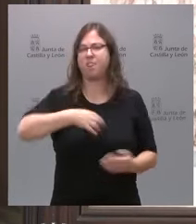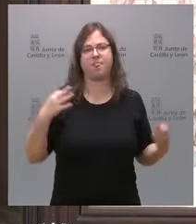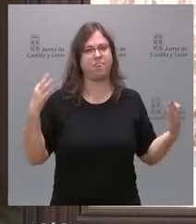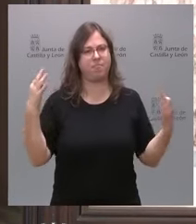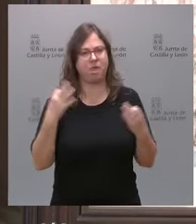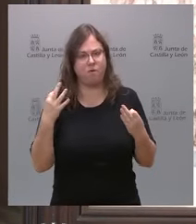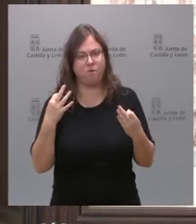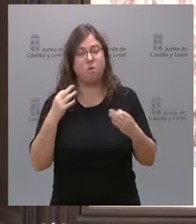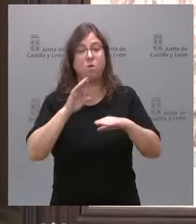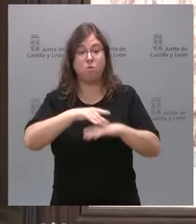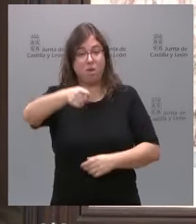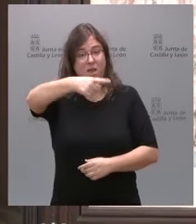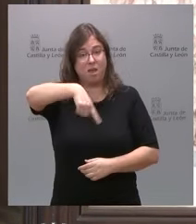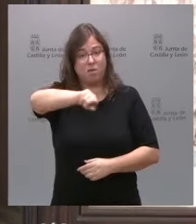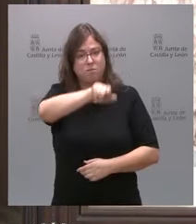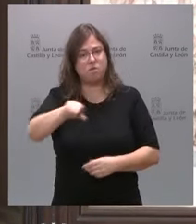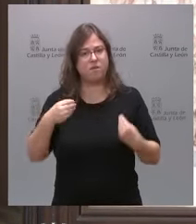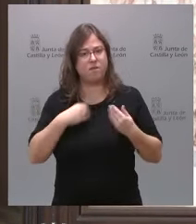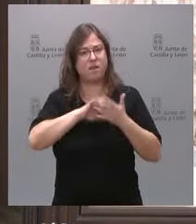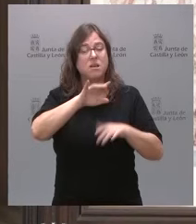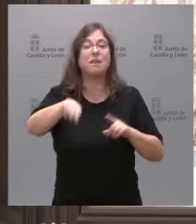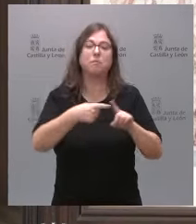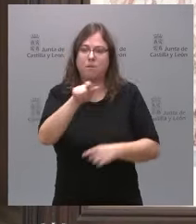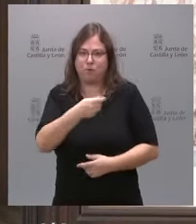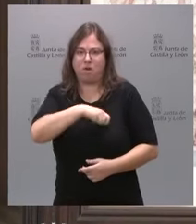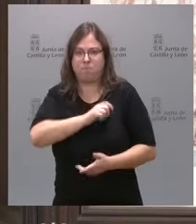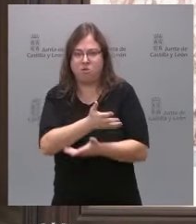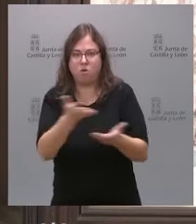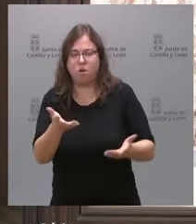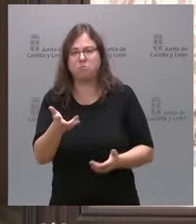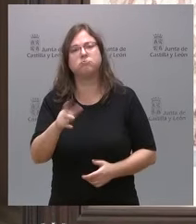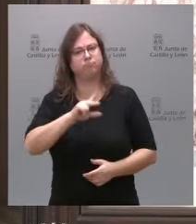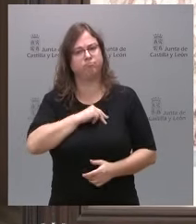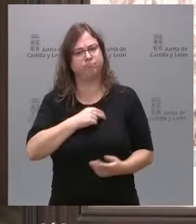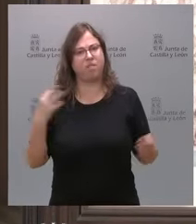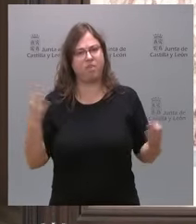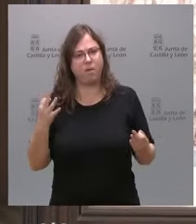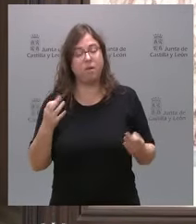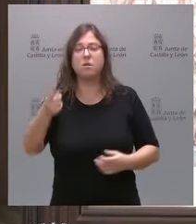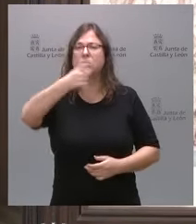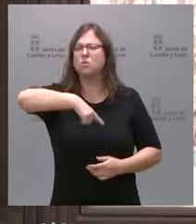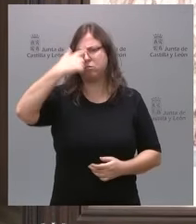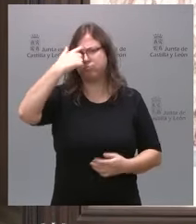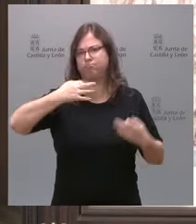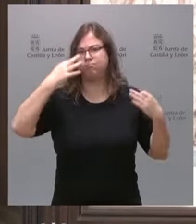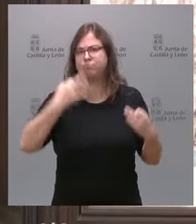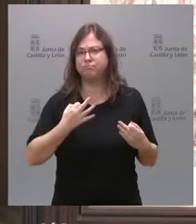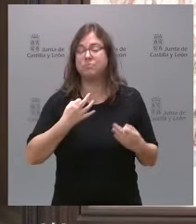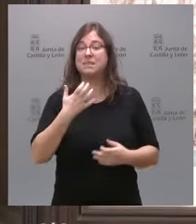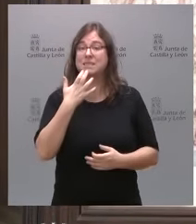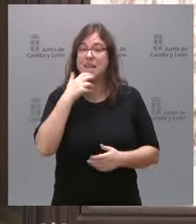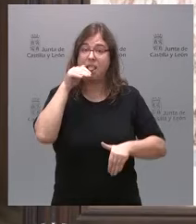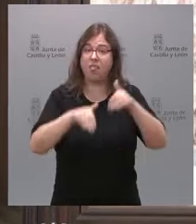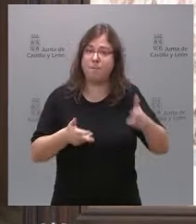y porque ellos y también los españoles se lo merecen. Estamos convencidos que la